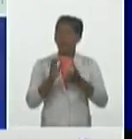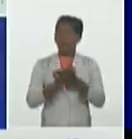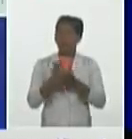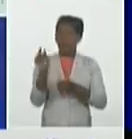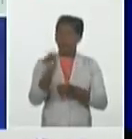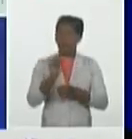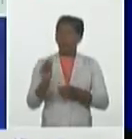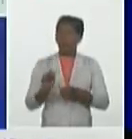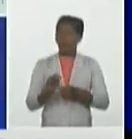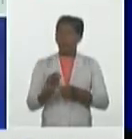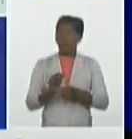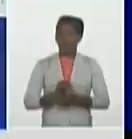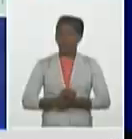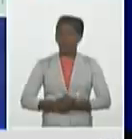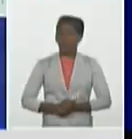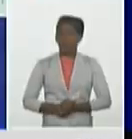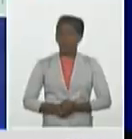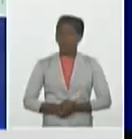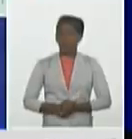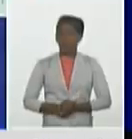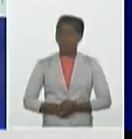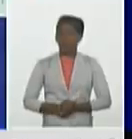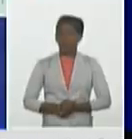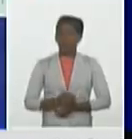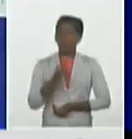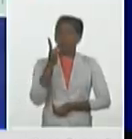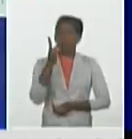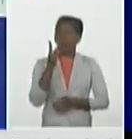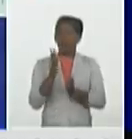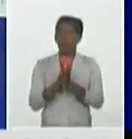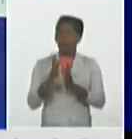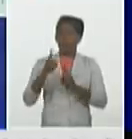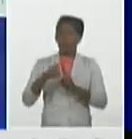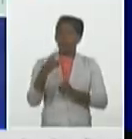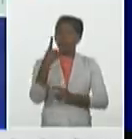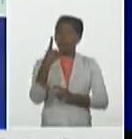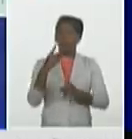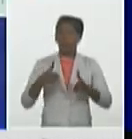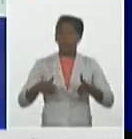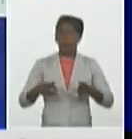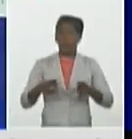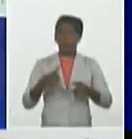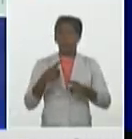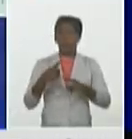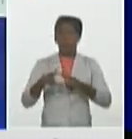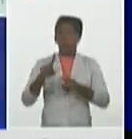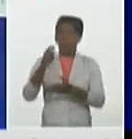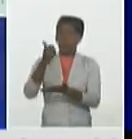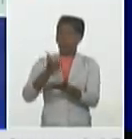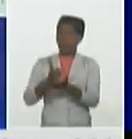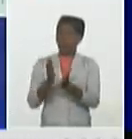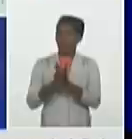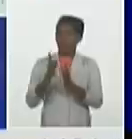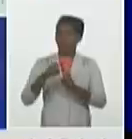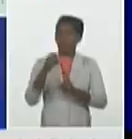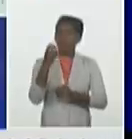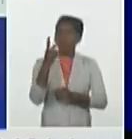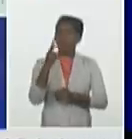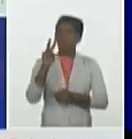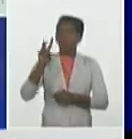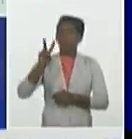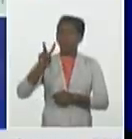importado los dos casos importados de Matanzas uno de Cárdenas y uno de Matanzas los dos de Villa Clara del municipio